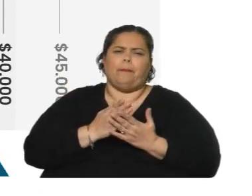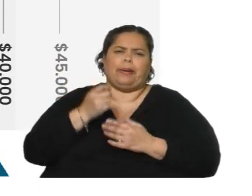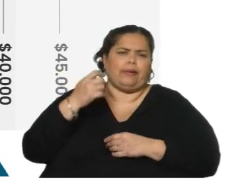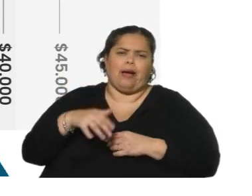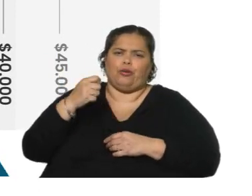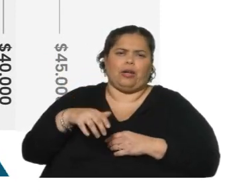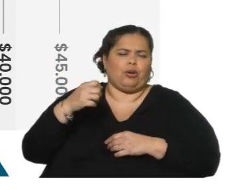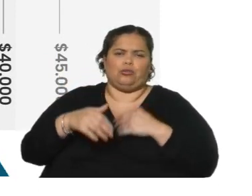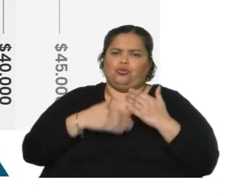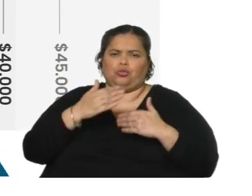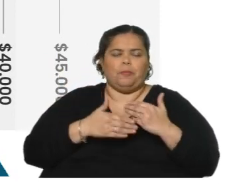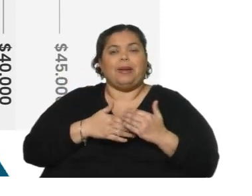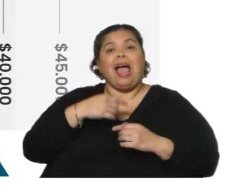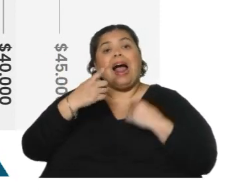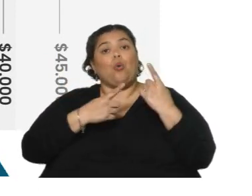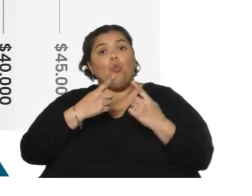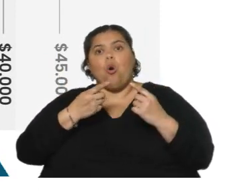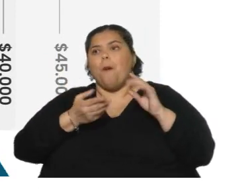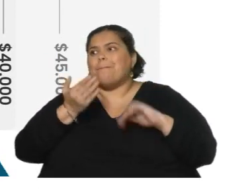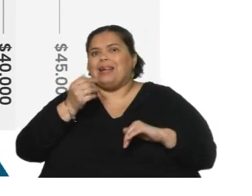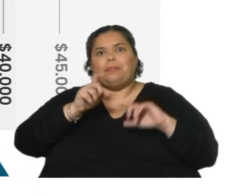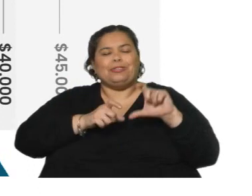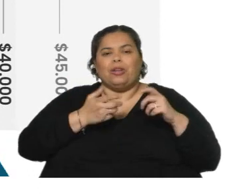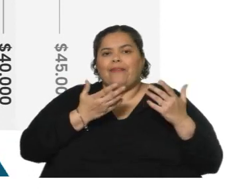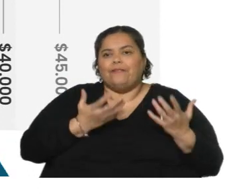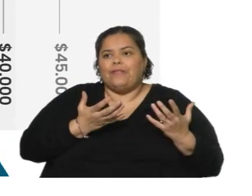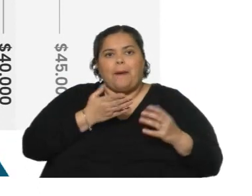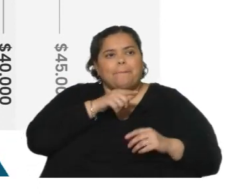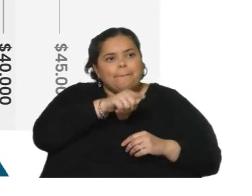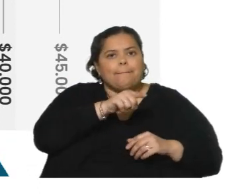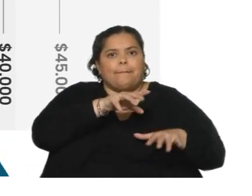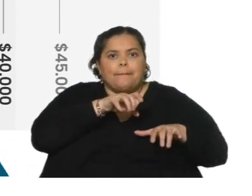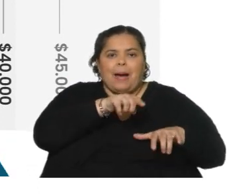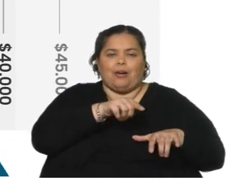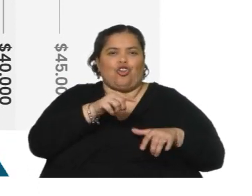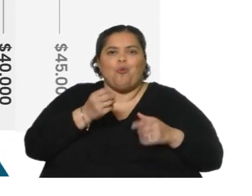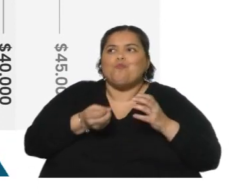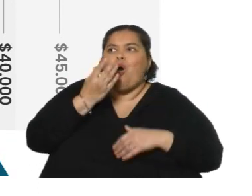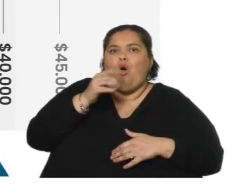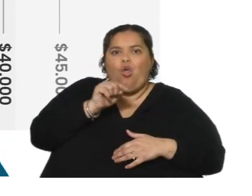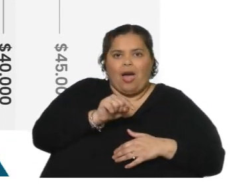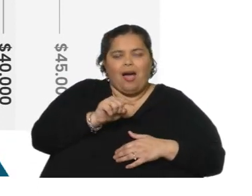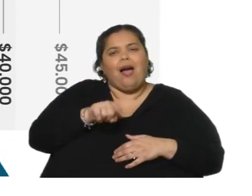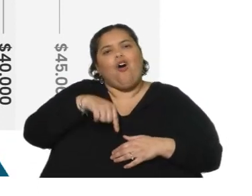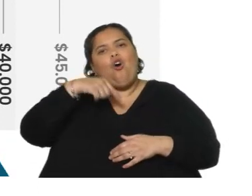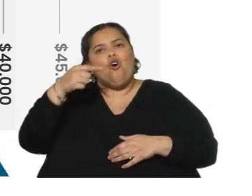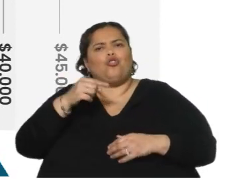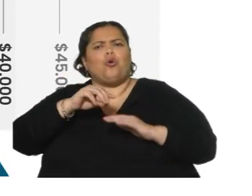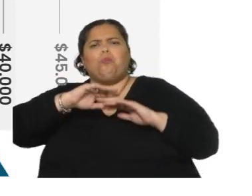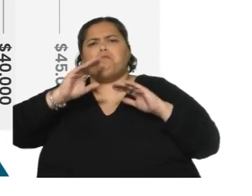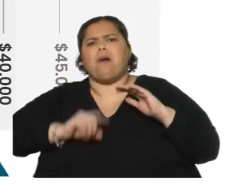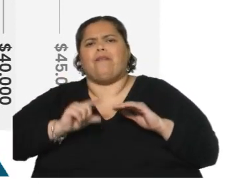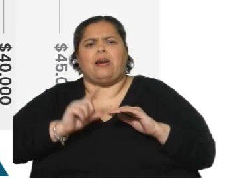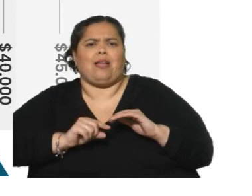calientes, como se maneja en la jerga inmobiliaria. Y luego algunas referencias mucho más bajas, ¿verdad? Que llegan